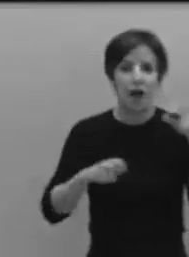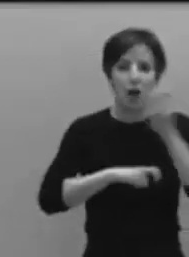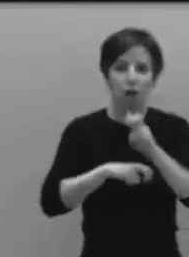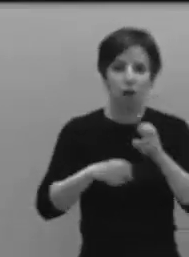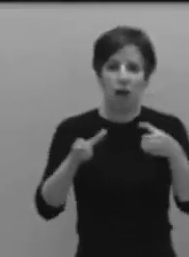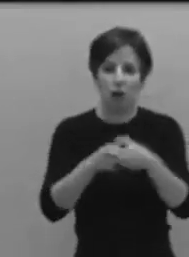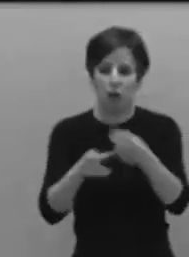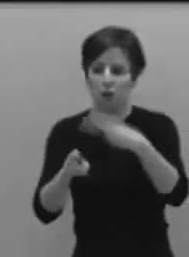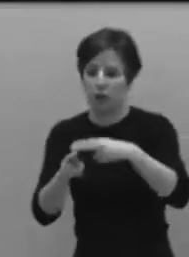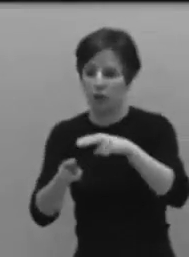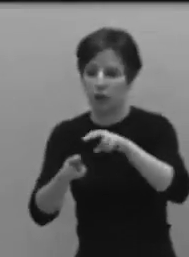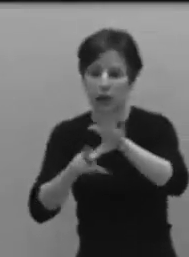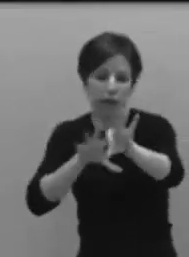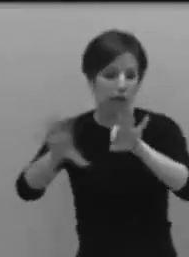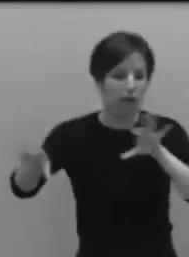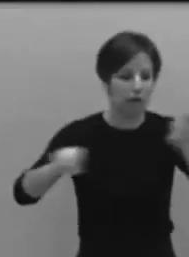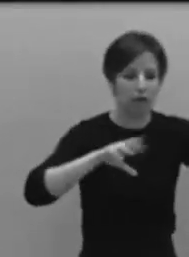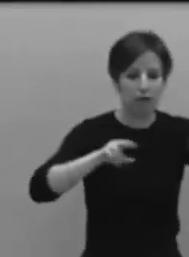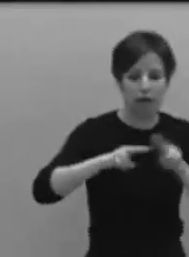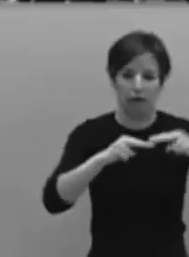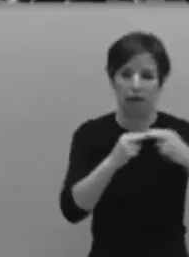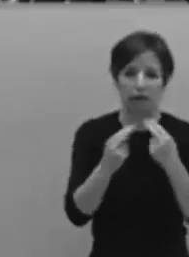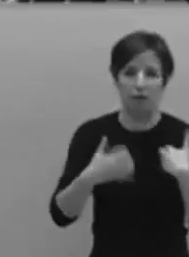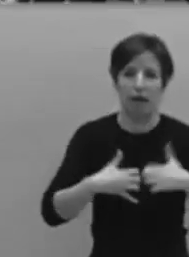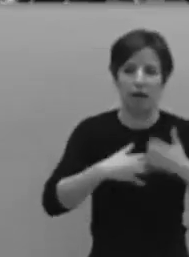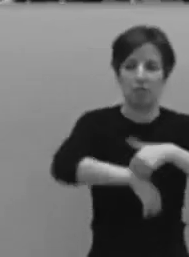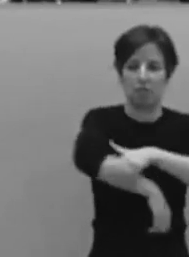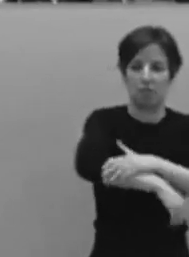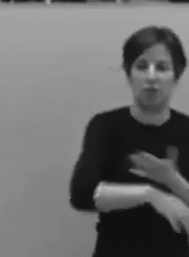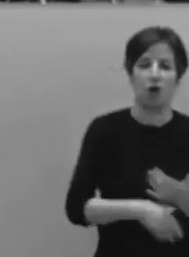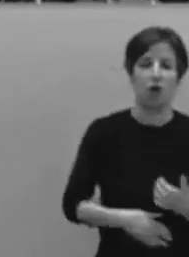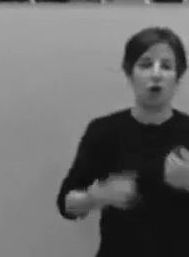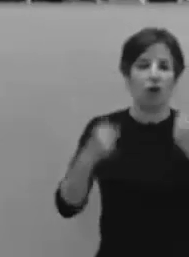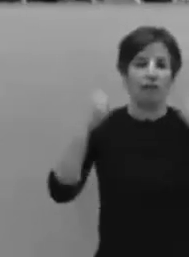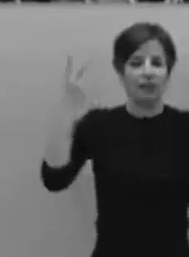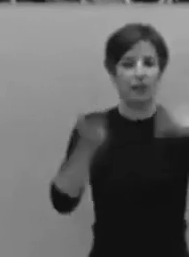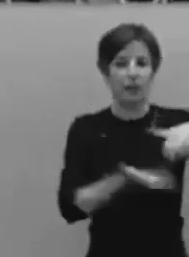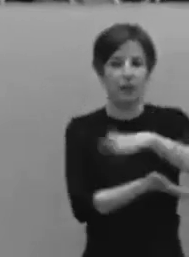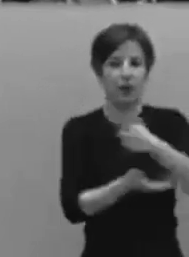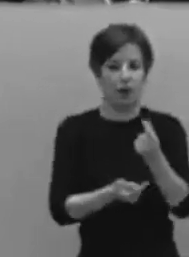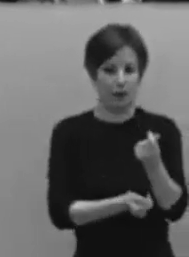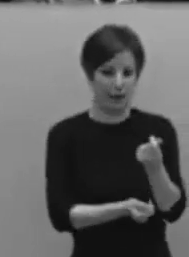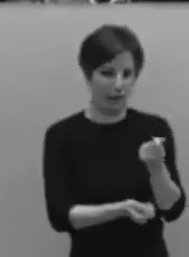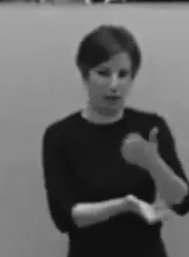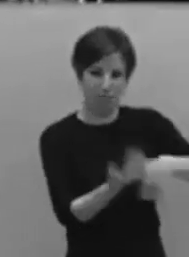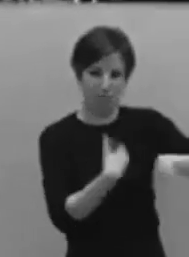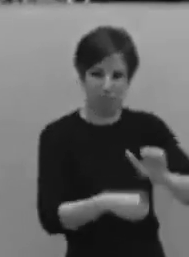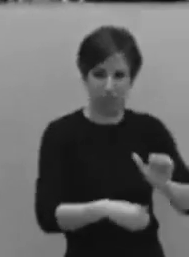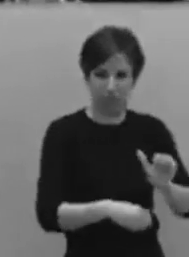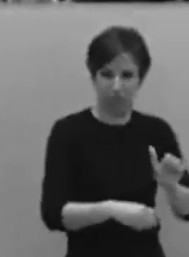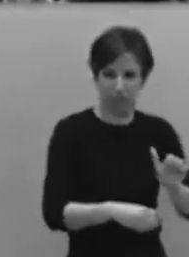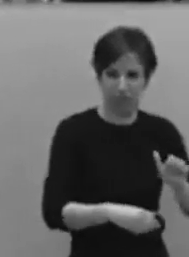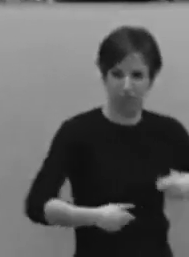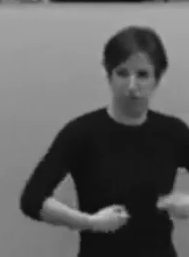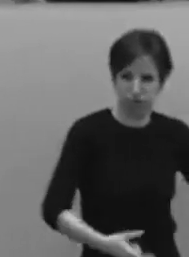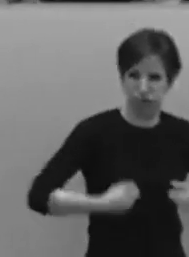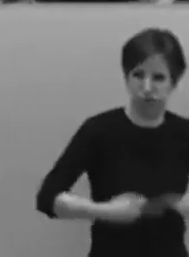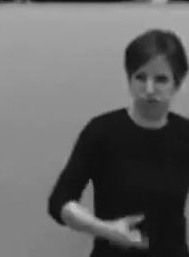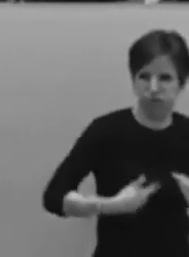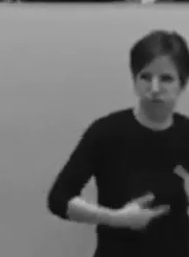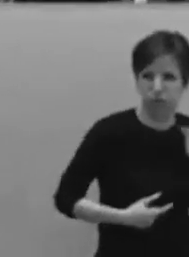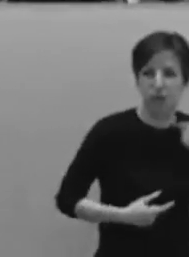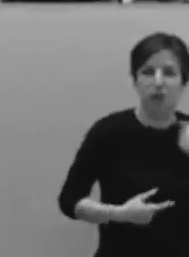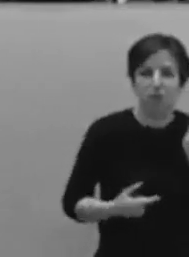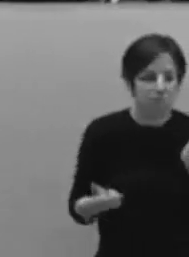y malversación tampoco han aparecido para nada. Etcétera, etcétera. Y corrupciones no